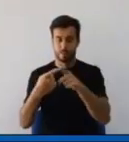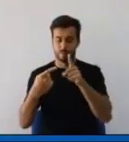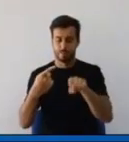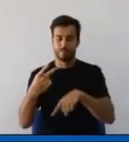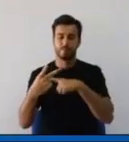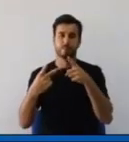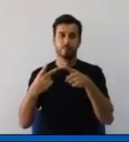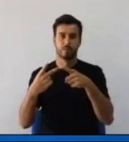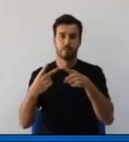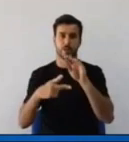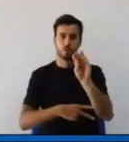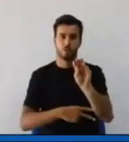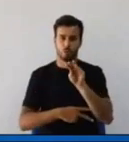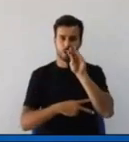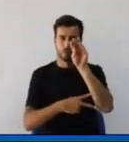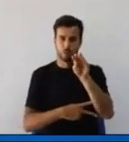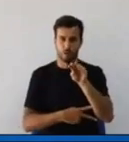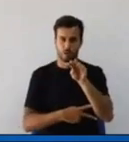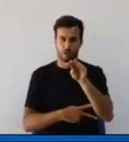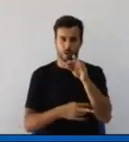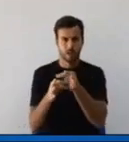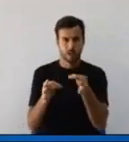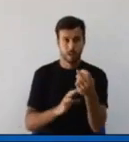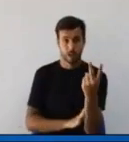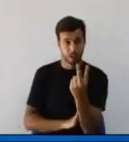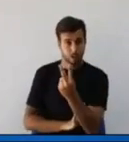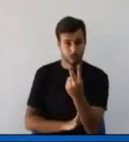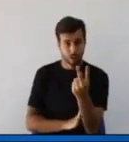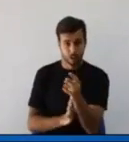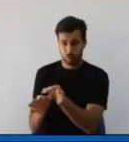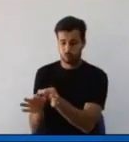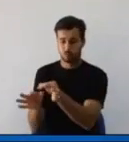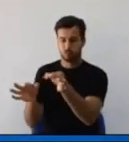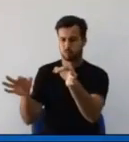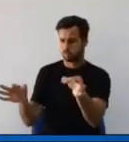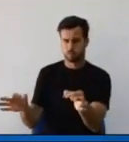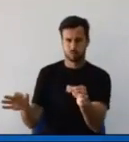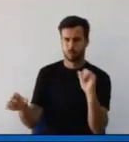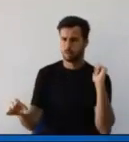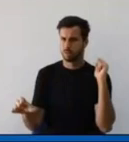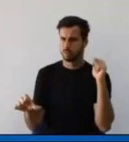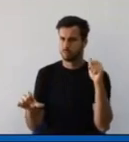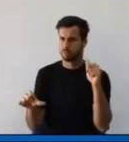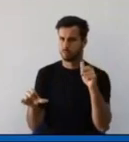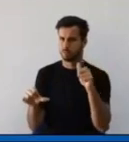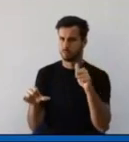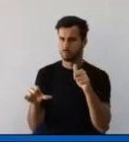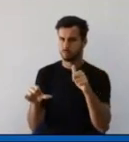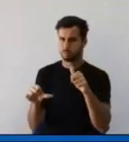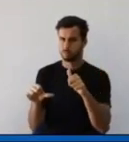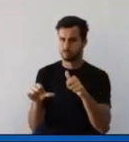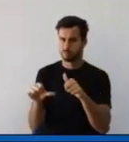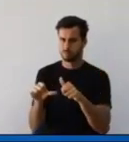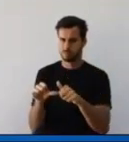Fuerteventura. Ambas islas llevamos años aportando muy por encima de lo que